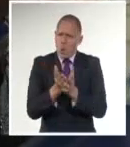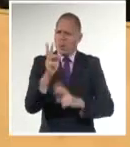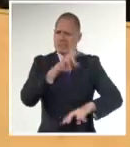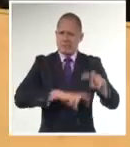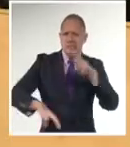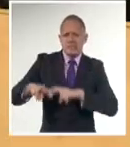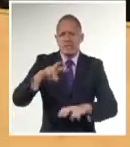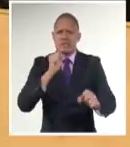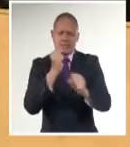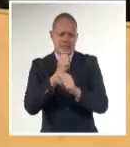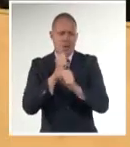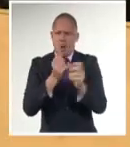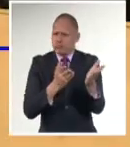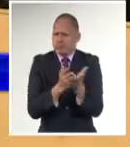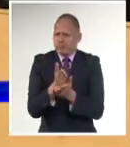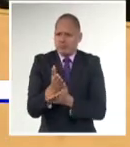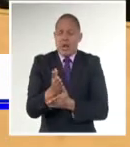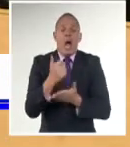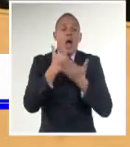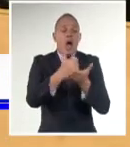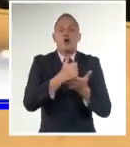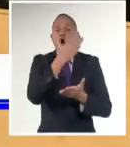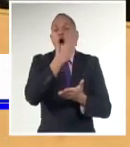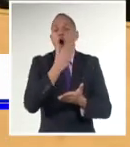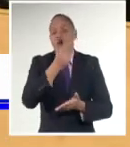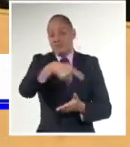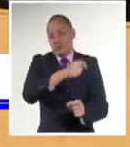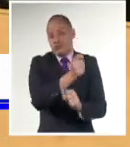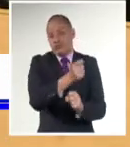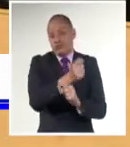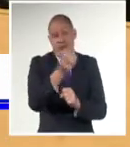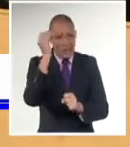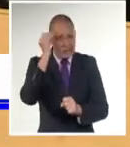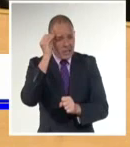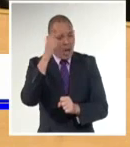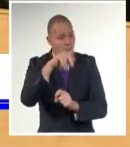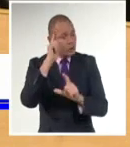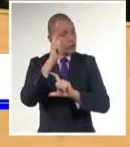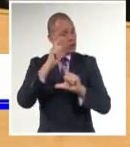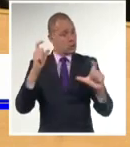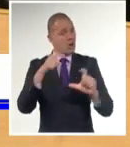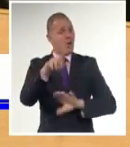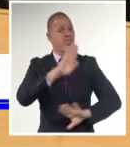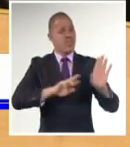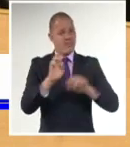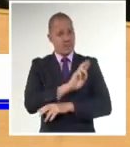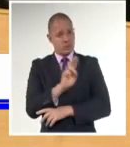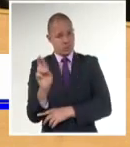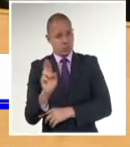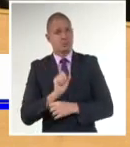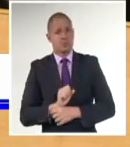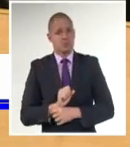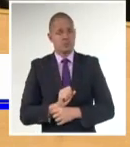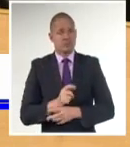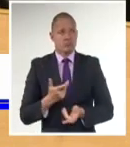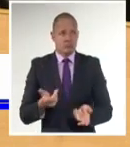investigando, formando al hombre nuevo, totalmente científico y revolucionario y